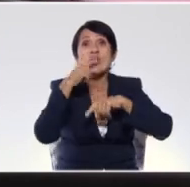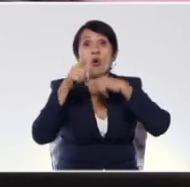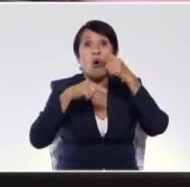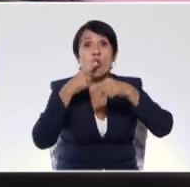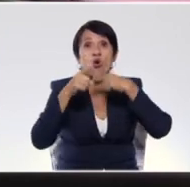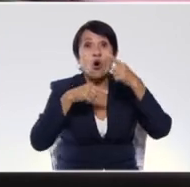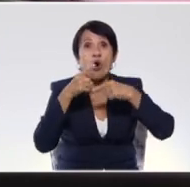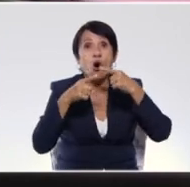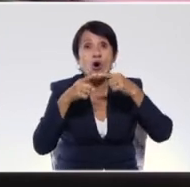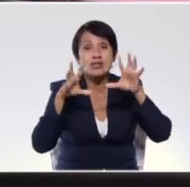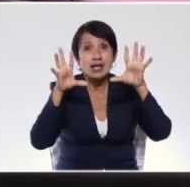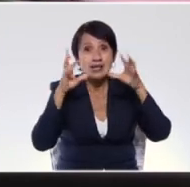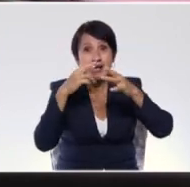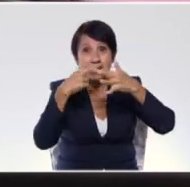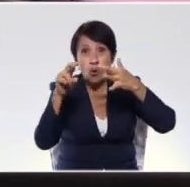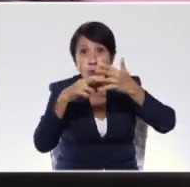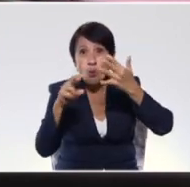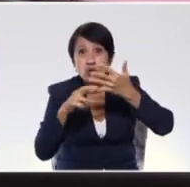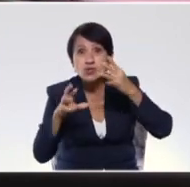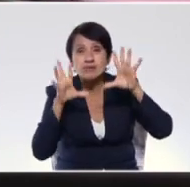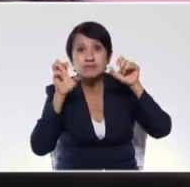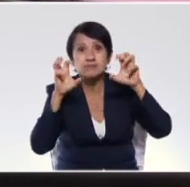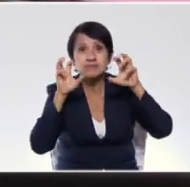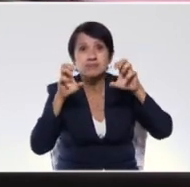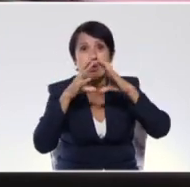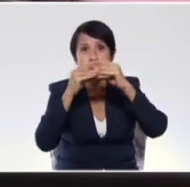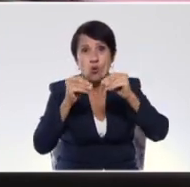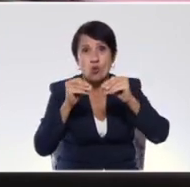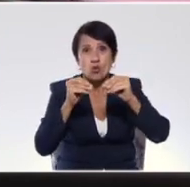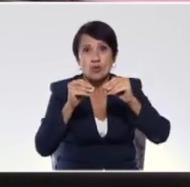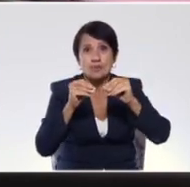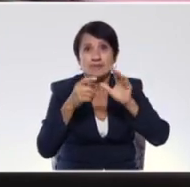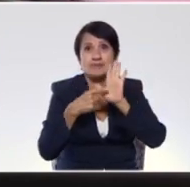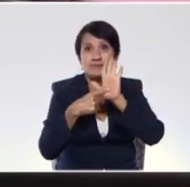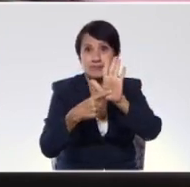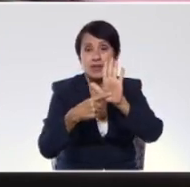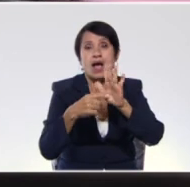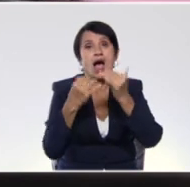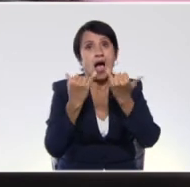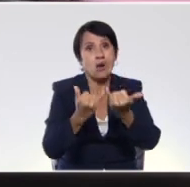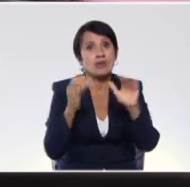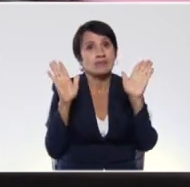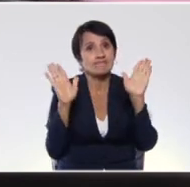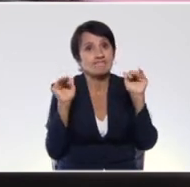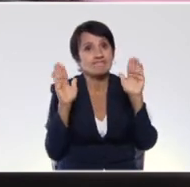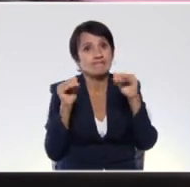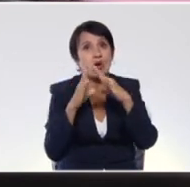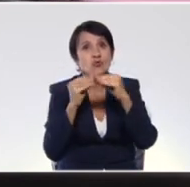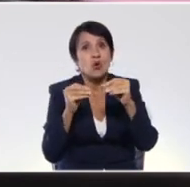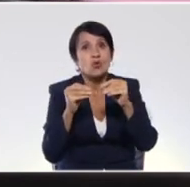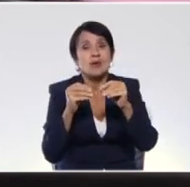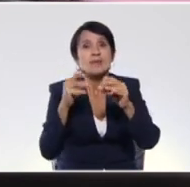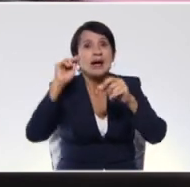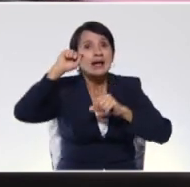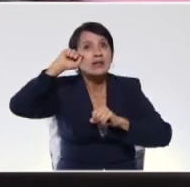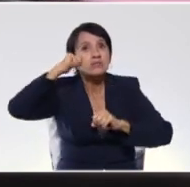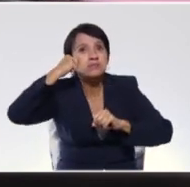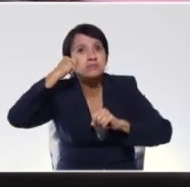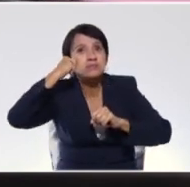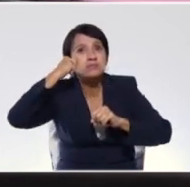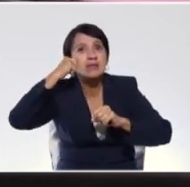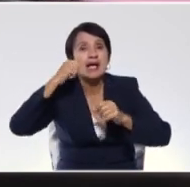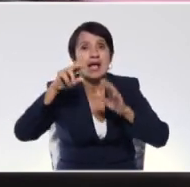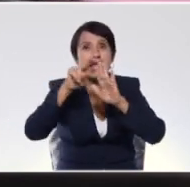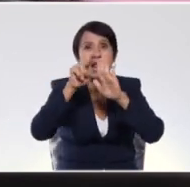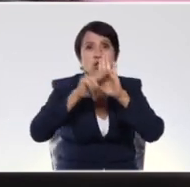Claro, recursos para el aprendizaje, guión, dirección de textos. Bueno, nos vamos a despedir y vamos a recordarles las medidas